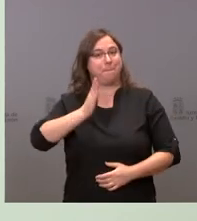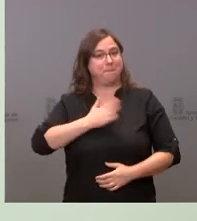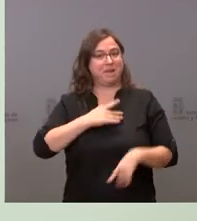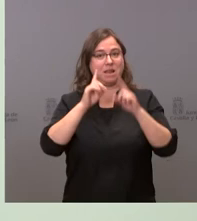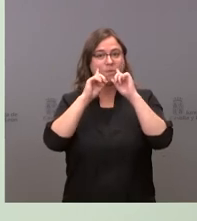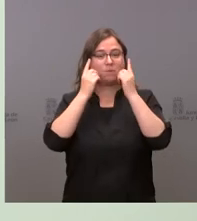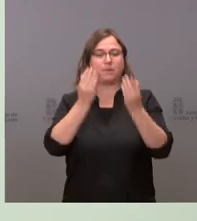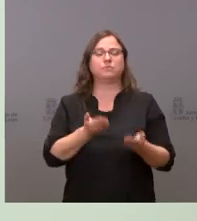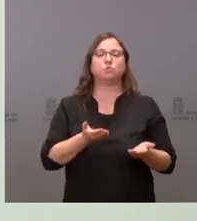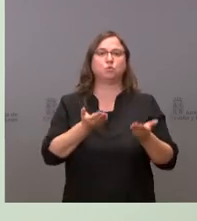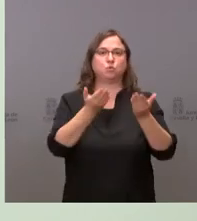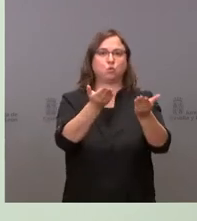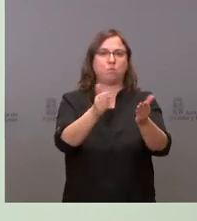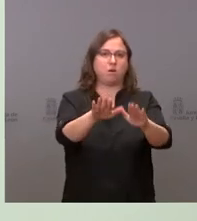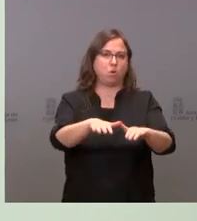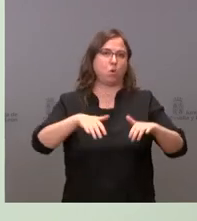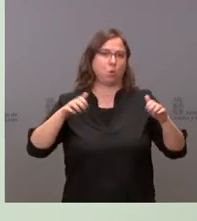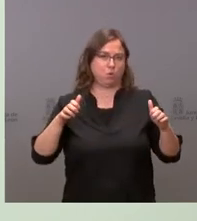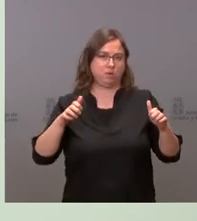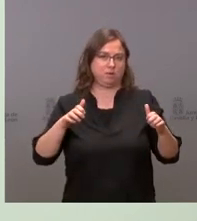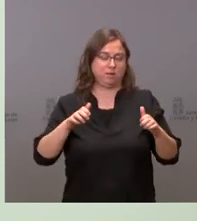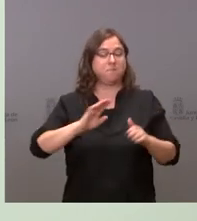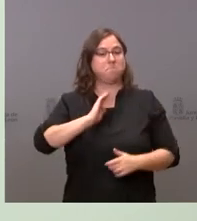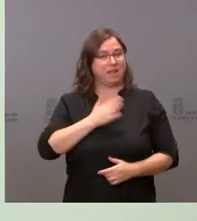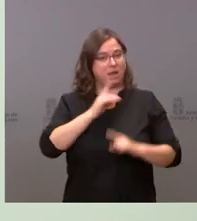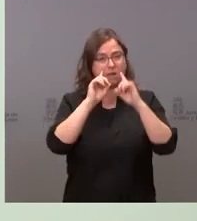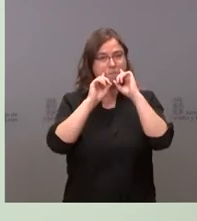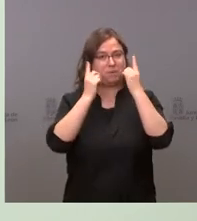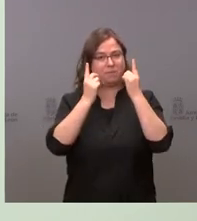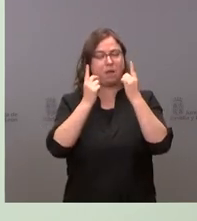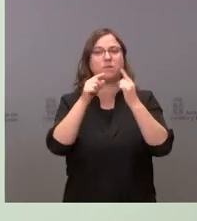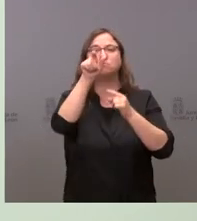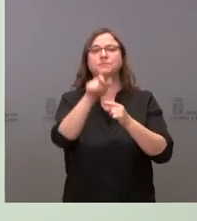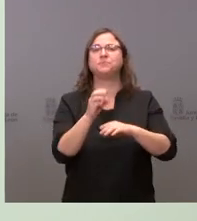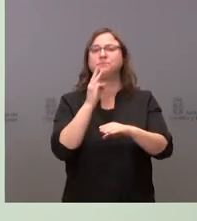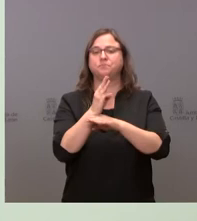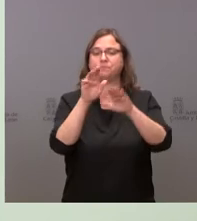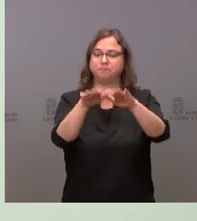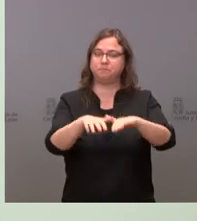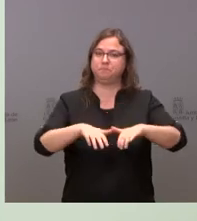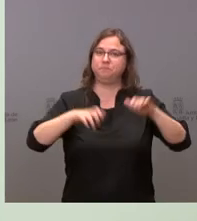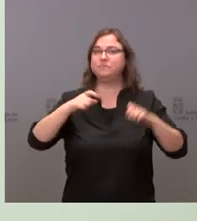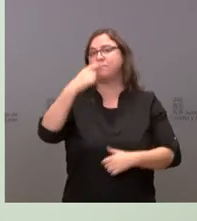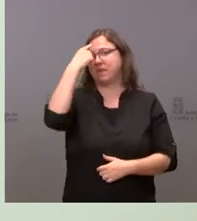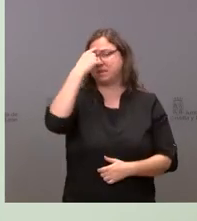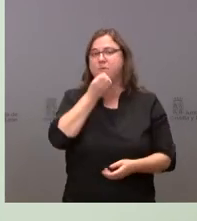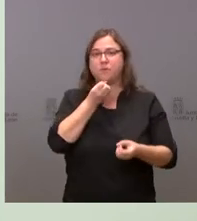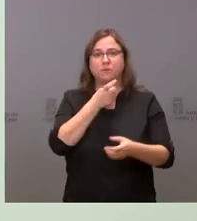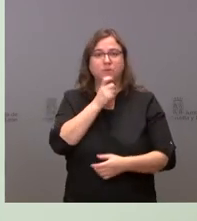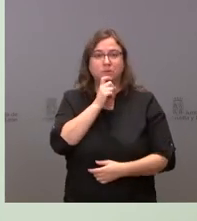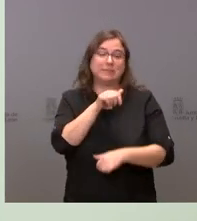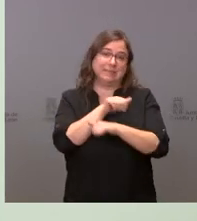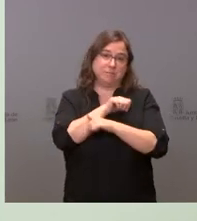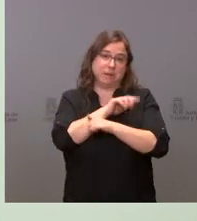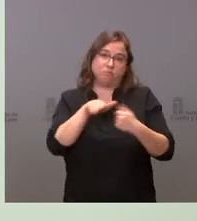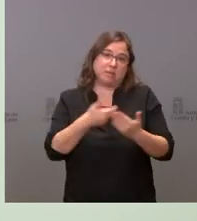parlamentarios van a tener conocimiento detalle de esa información y hay que esperar a